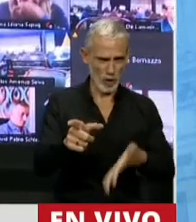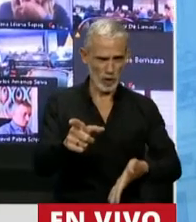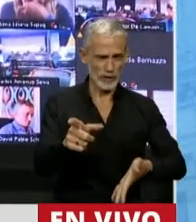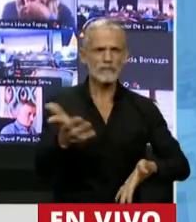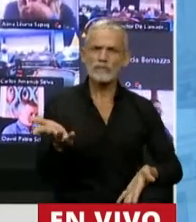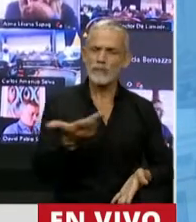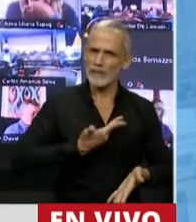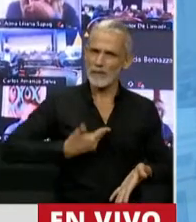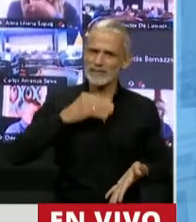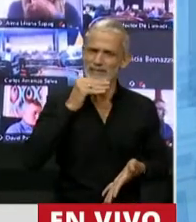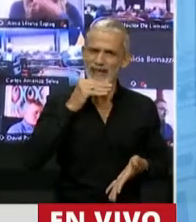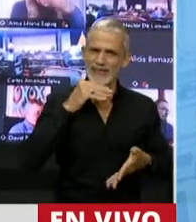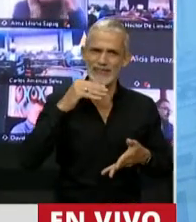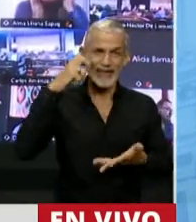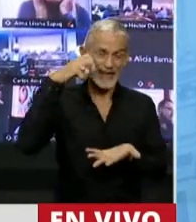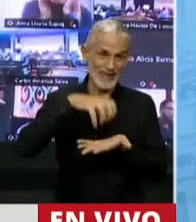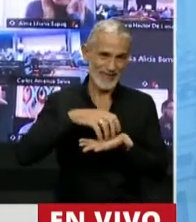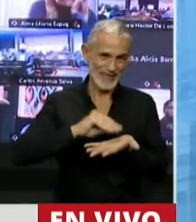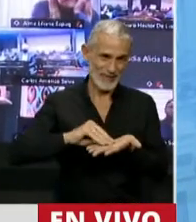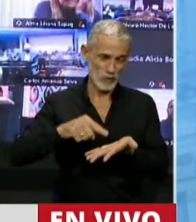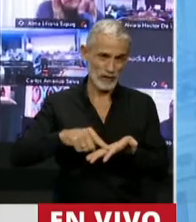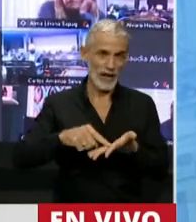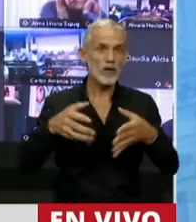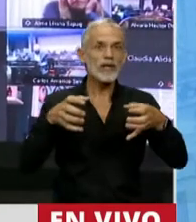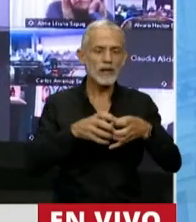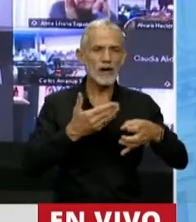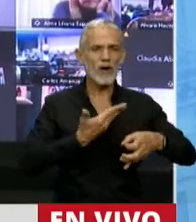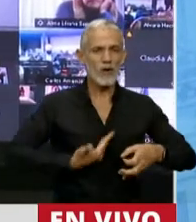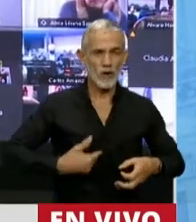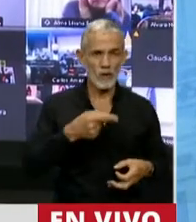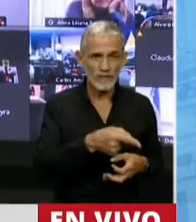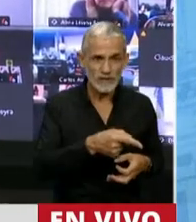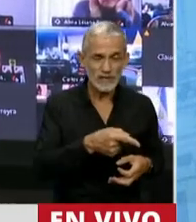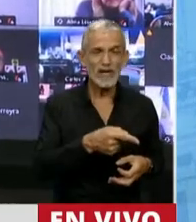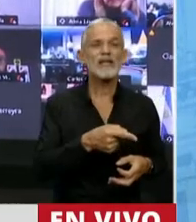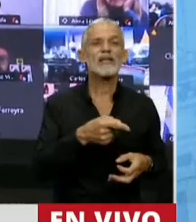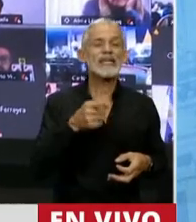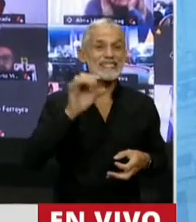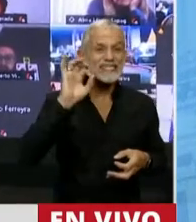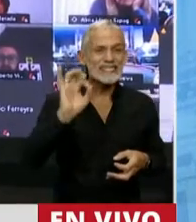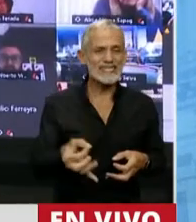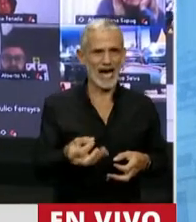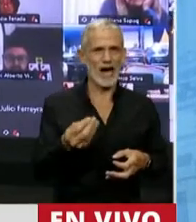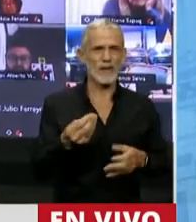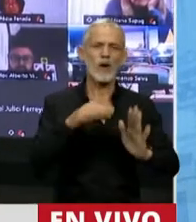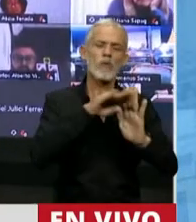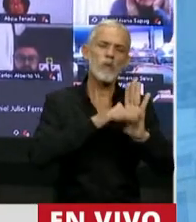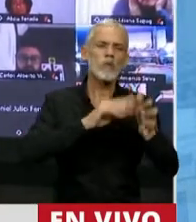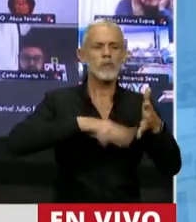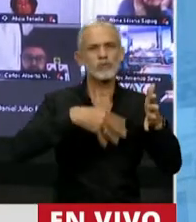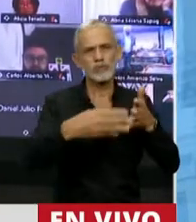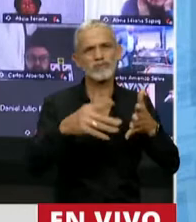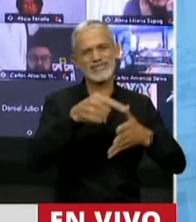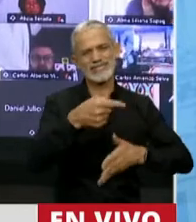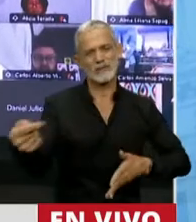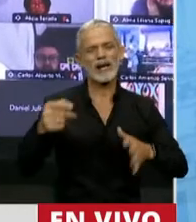Presidente de la Cámara y el Presidente del Bloco Oficialista saben perfectamente el cronograma de trabajo para